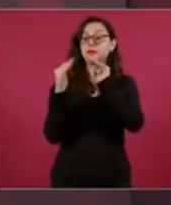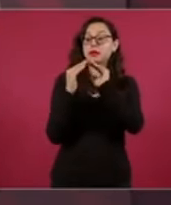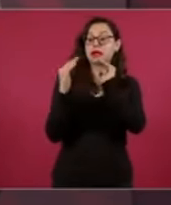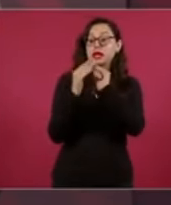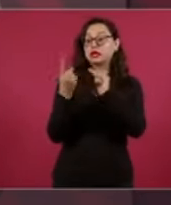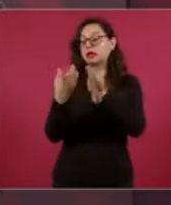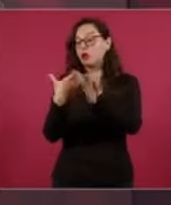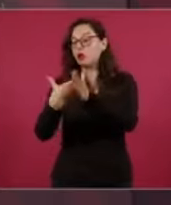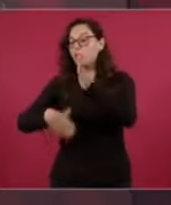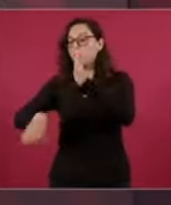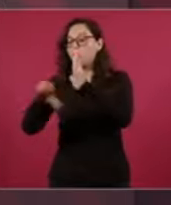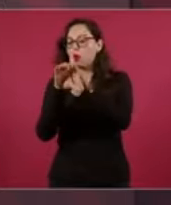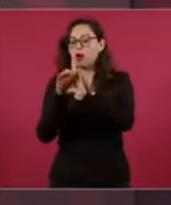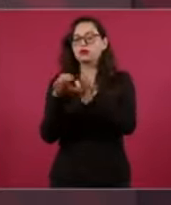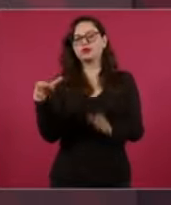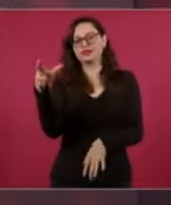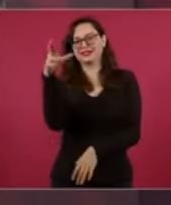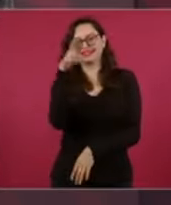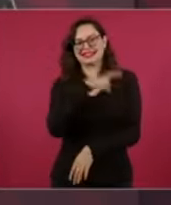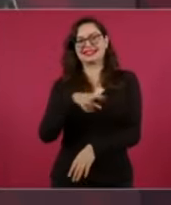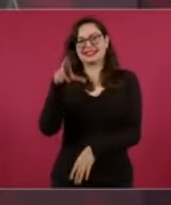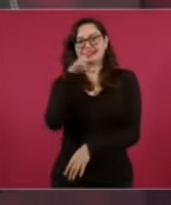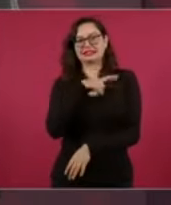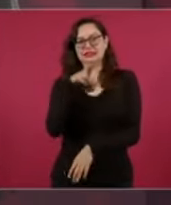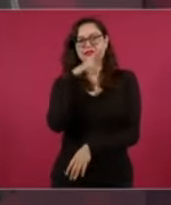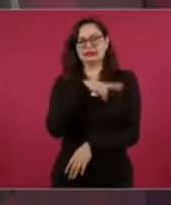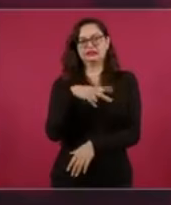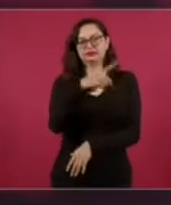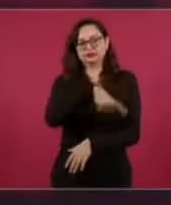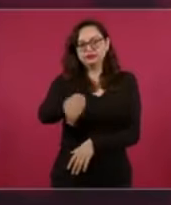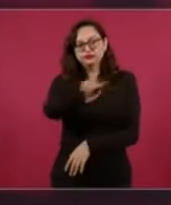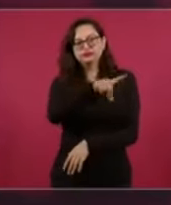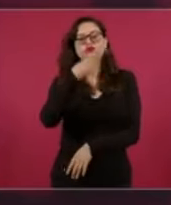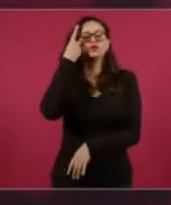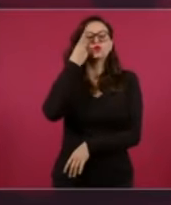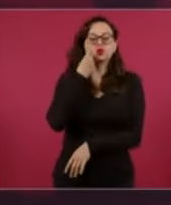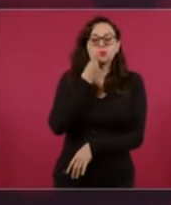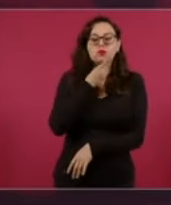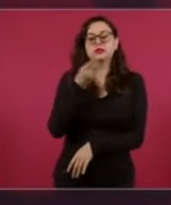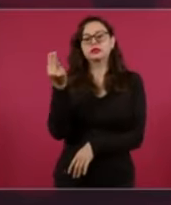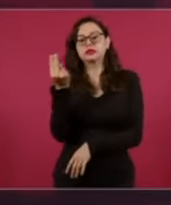cuartos para…